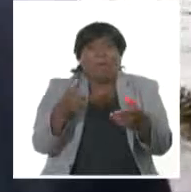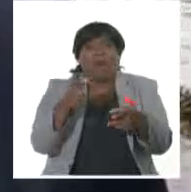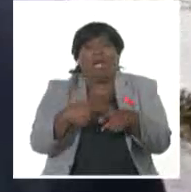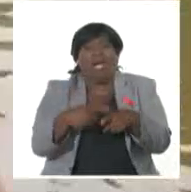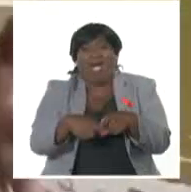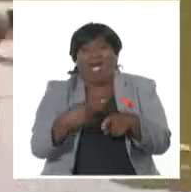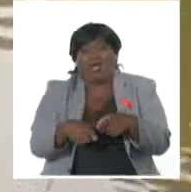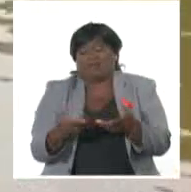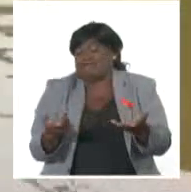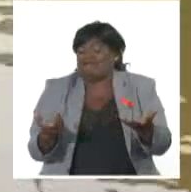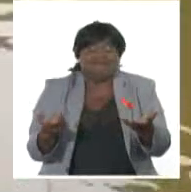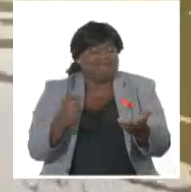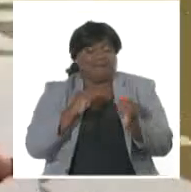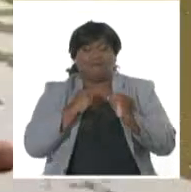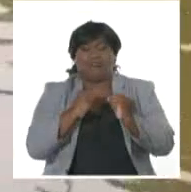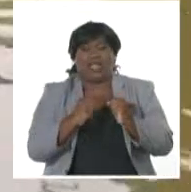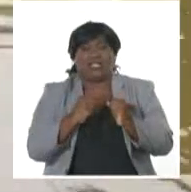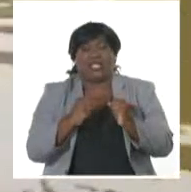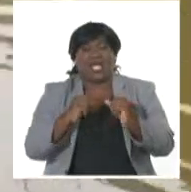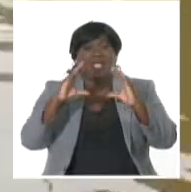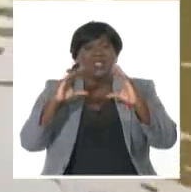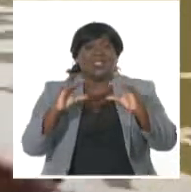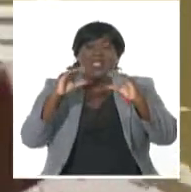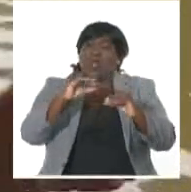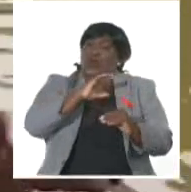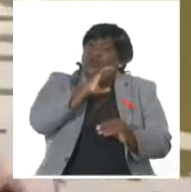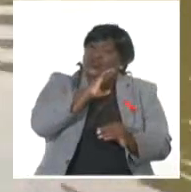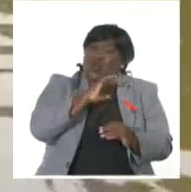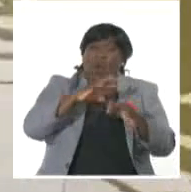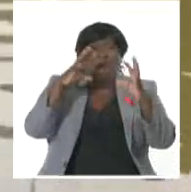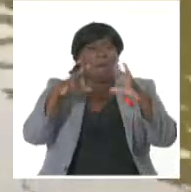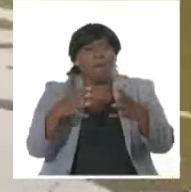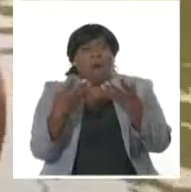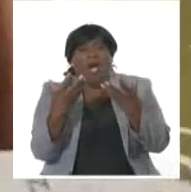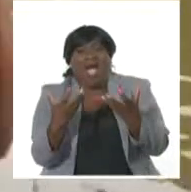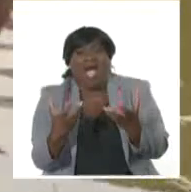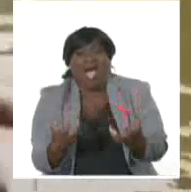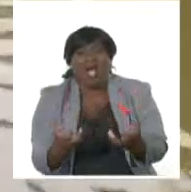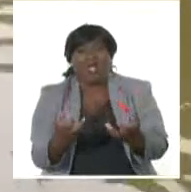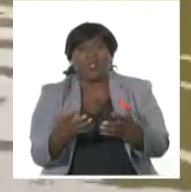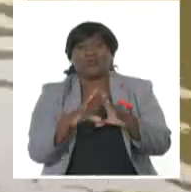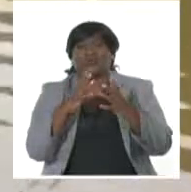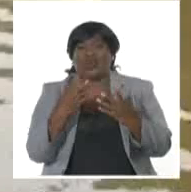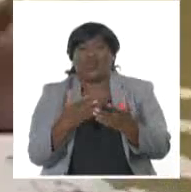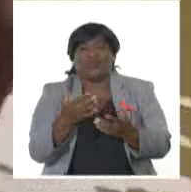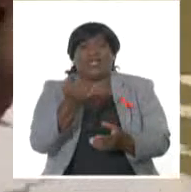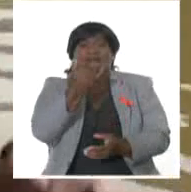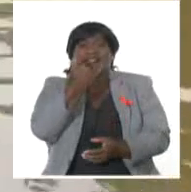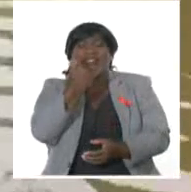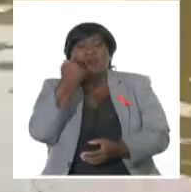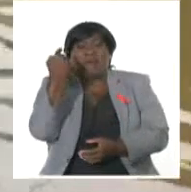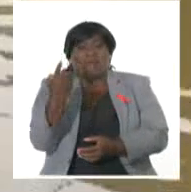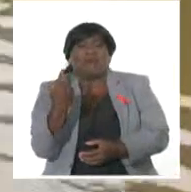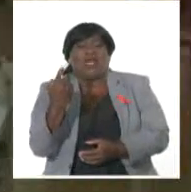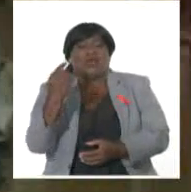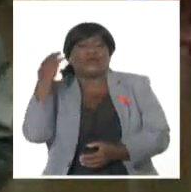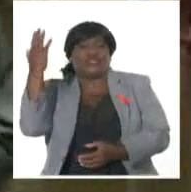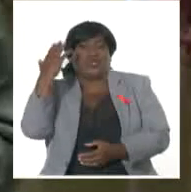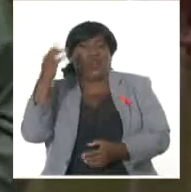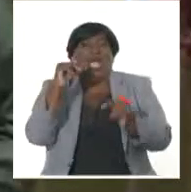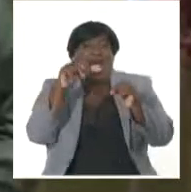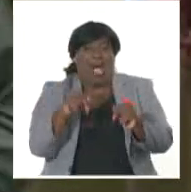demasiado. Pero se mojan los colchones, se mojan todo, y así estamos, con las afectaciones del ciclón y con esta de ahora.